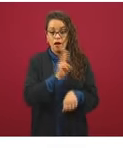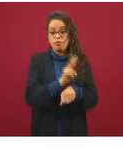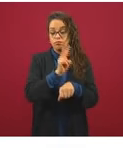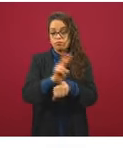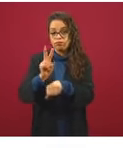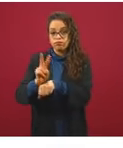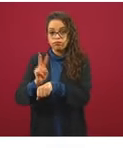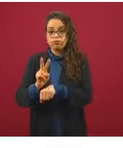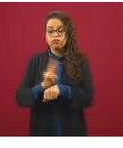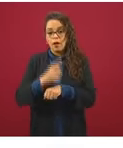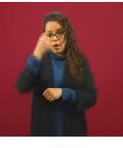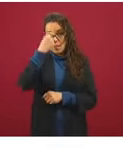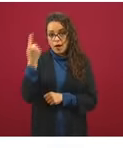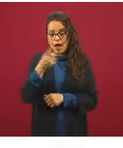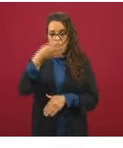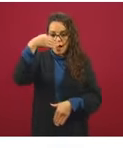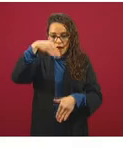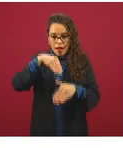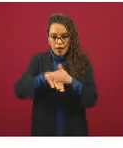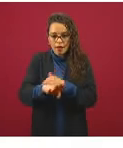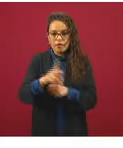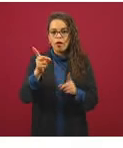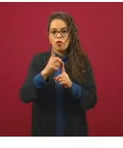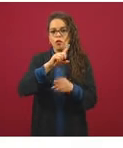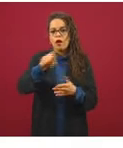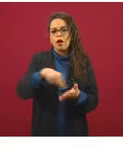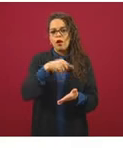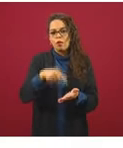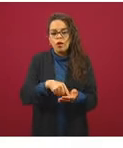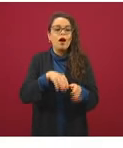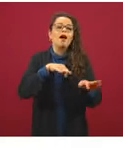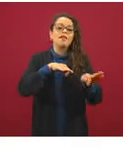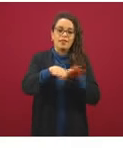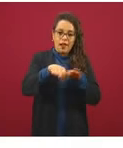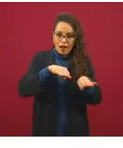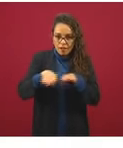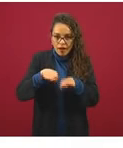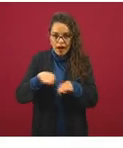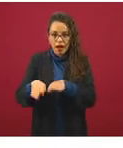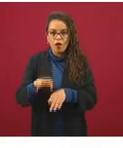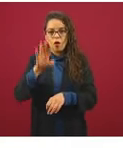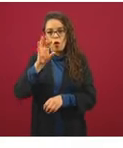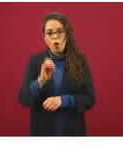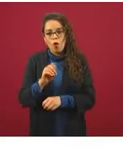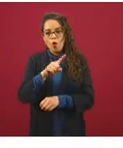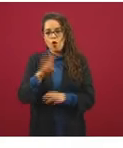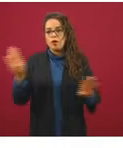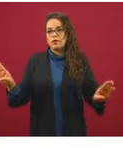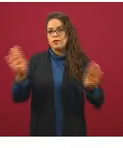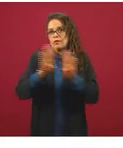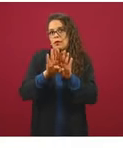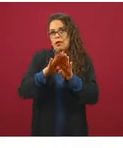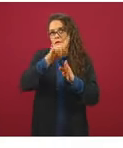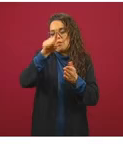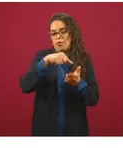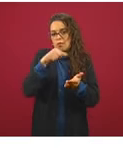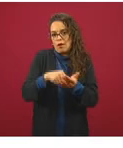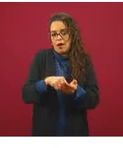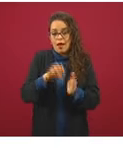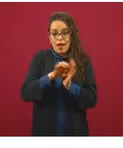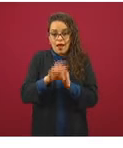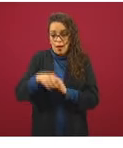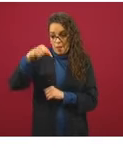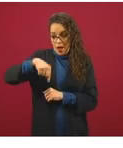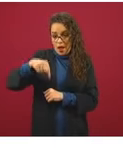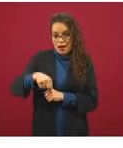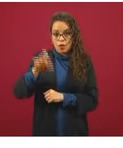entrada a lugares de labores o lugares cerrados, como aquí seguramente al entrar ustedes